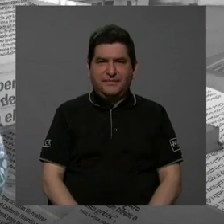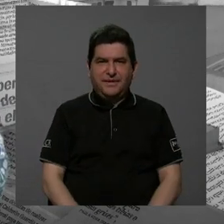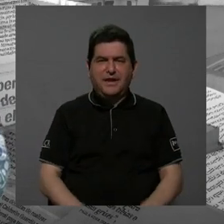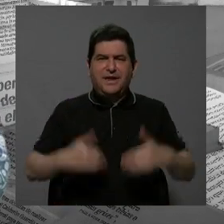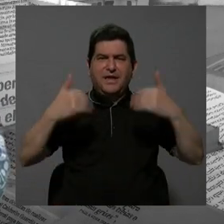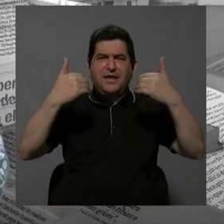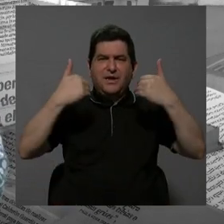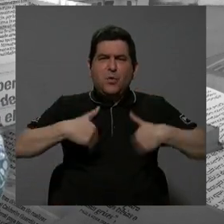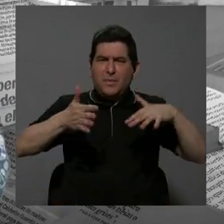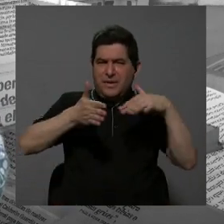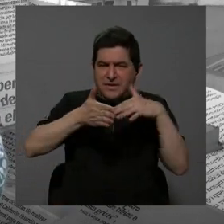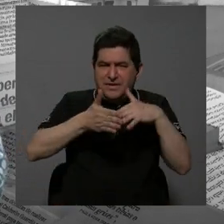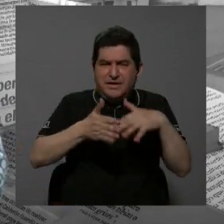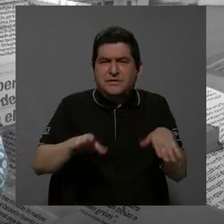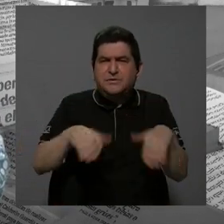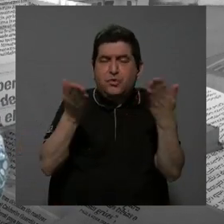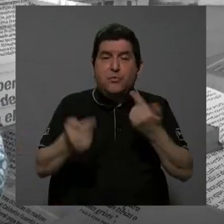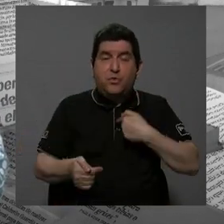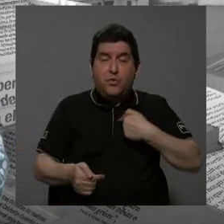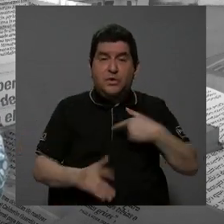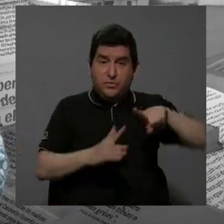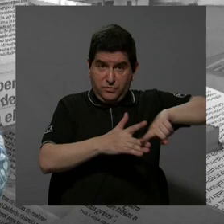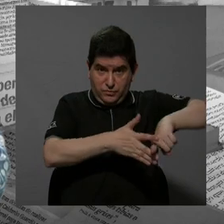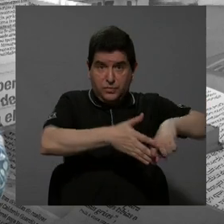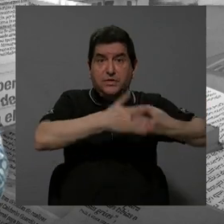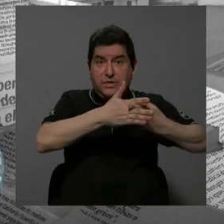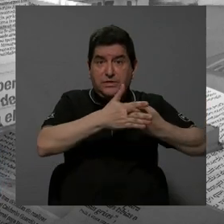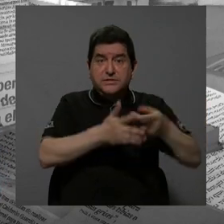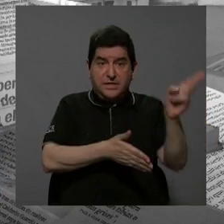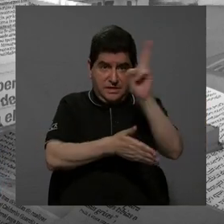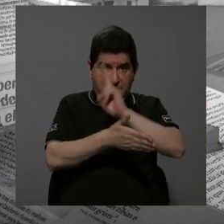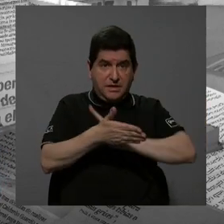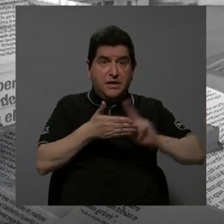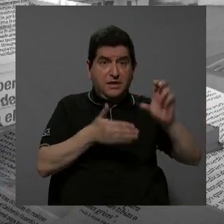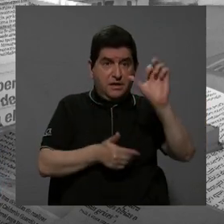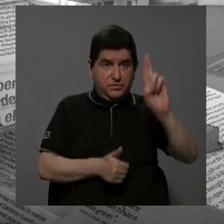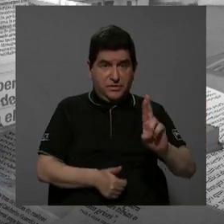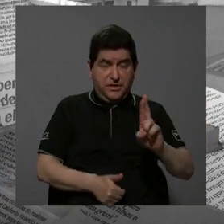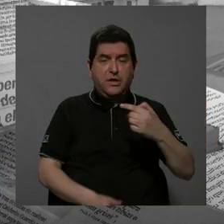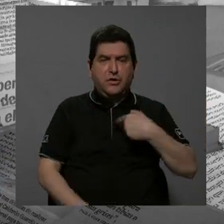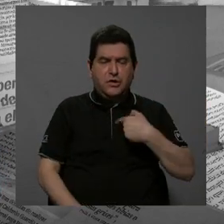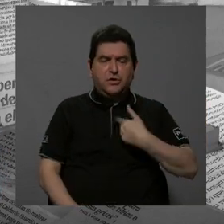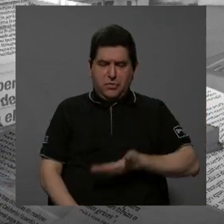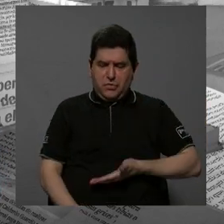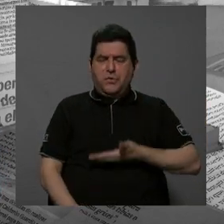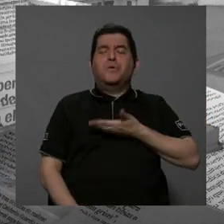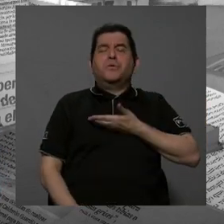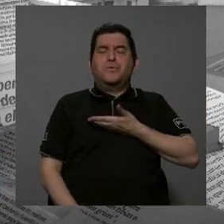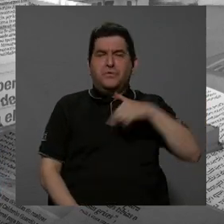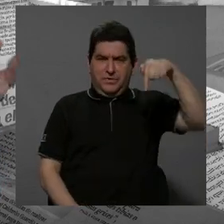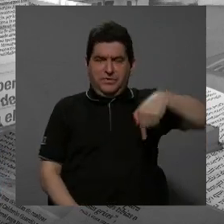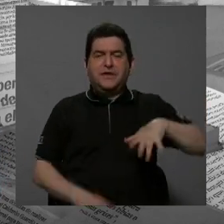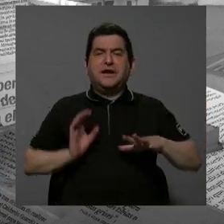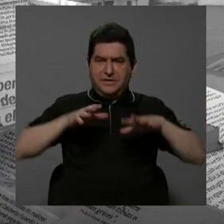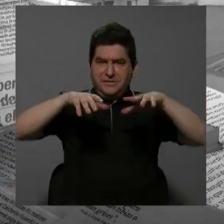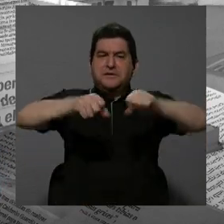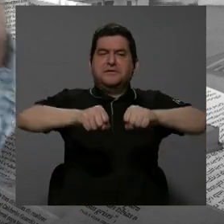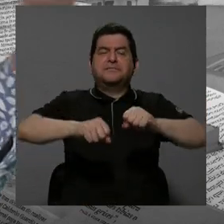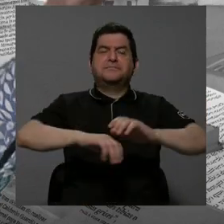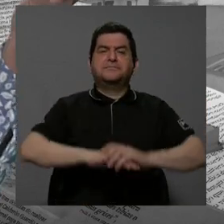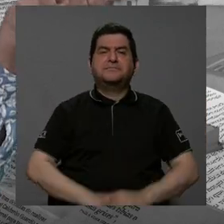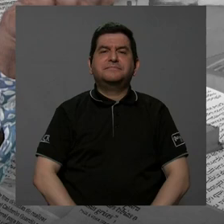humanidades? Porque cuando uno entraba también a esta universidad, a la cual me siento siempre muy orgullosa de haberme graduado,